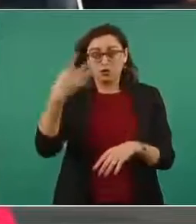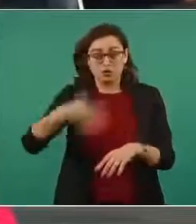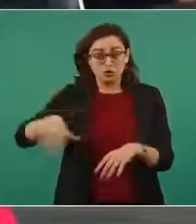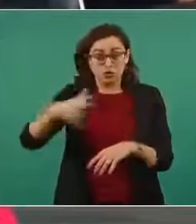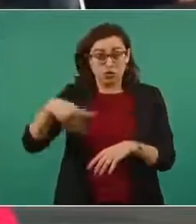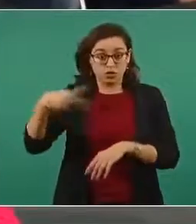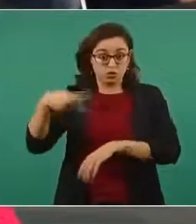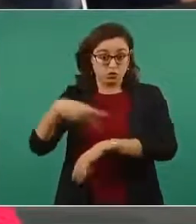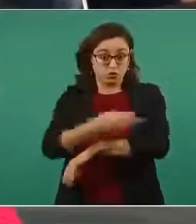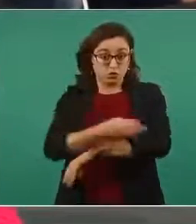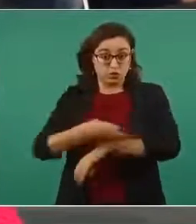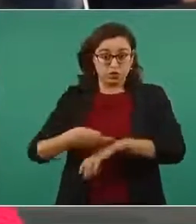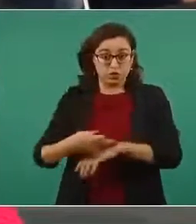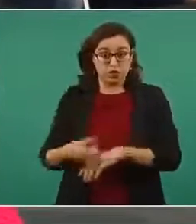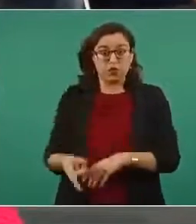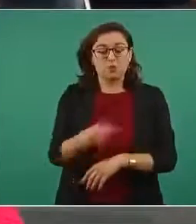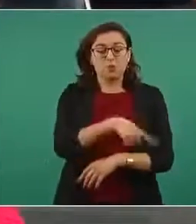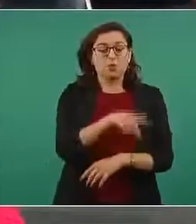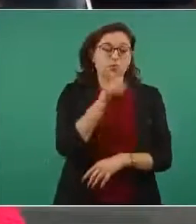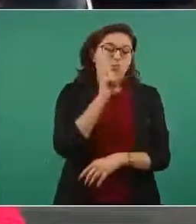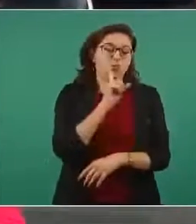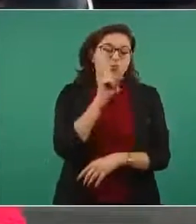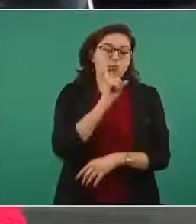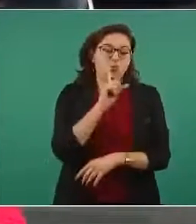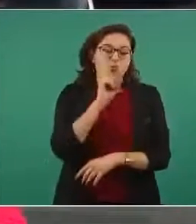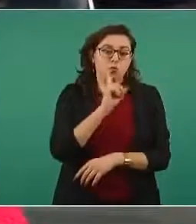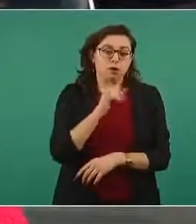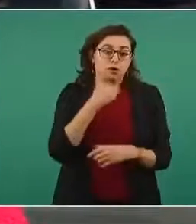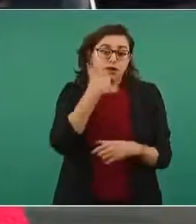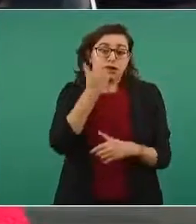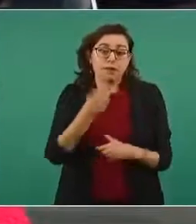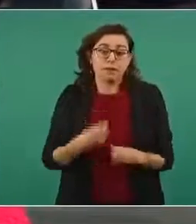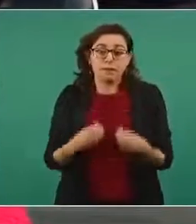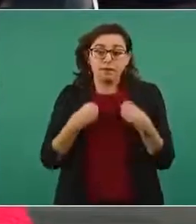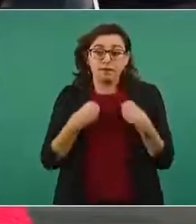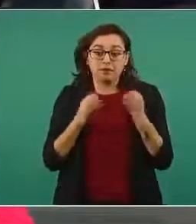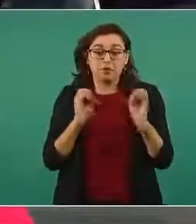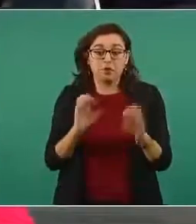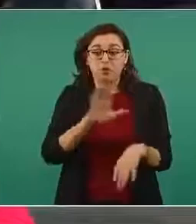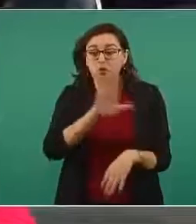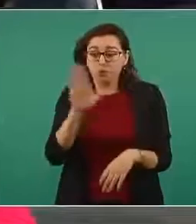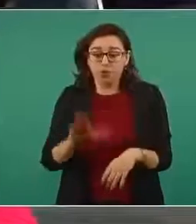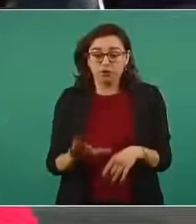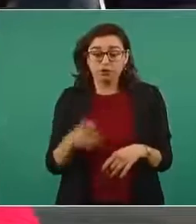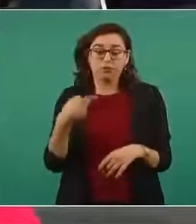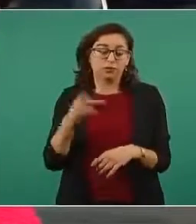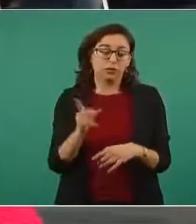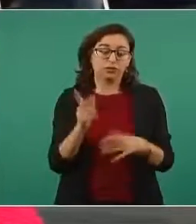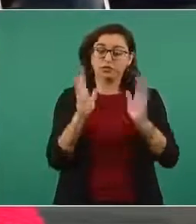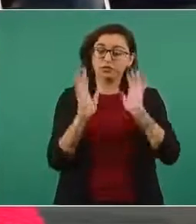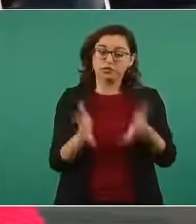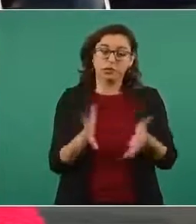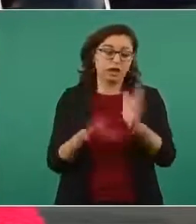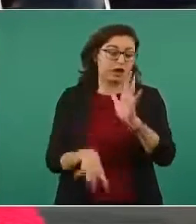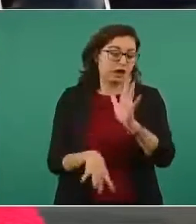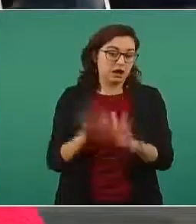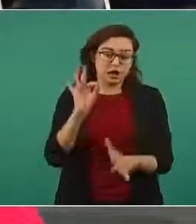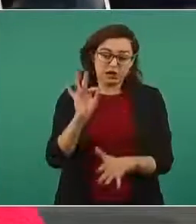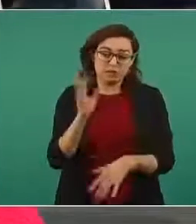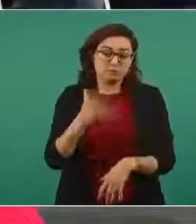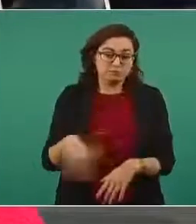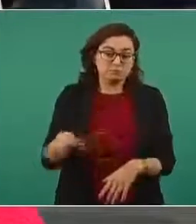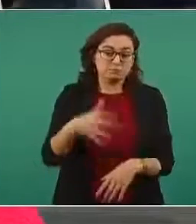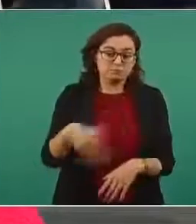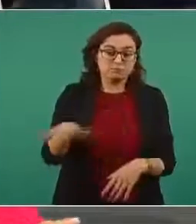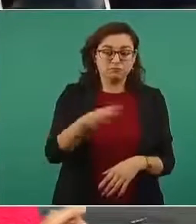familias la señora pues vivo o como sea dice yo lo voy a recibir pero que me ayuden a buscarlo ella